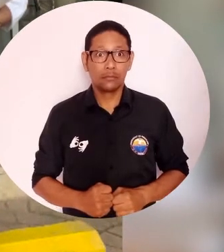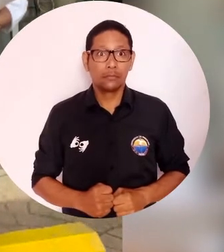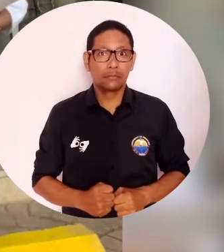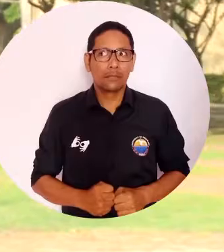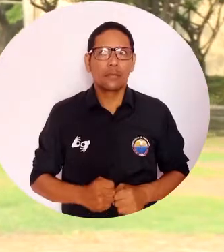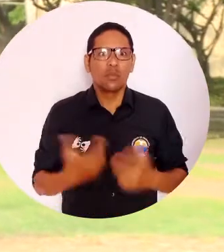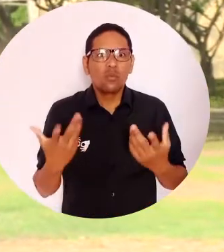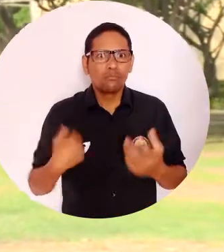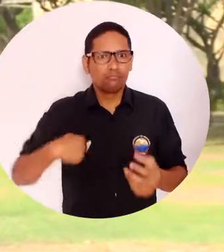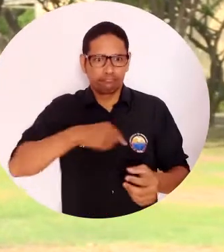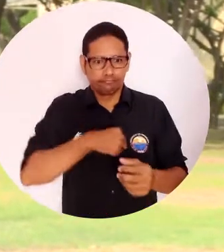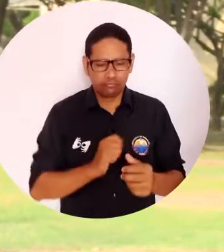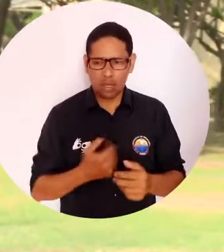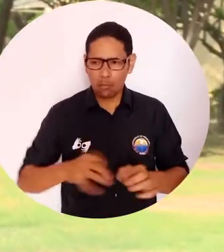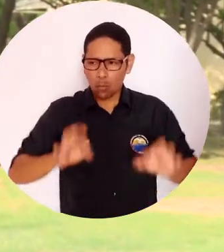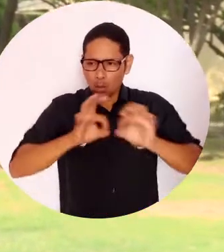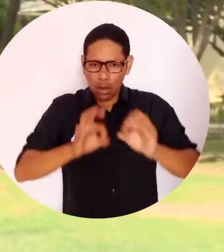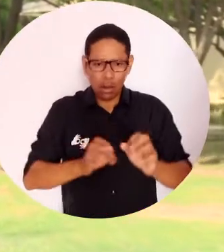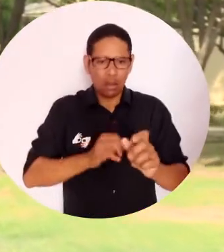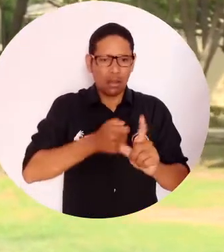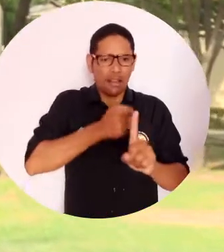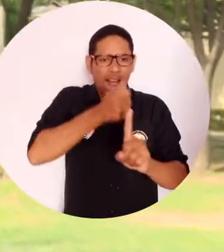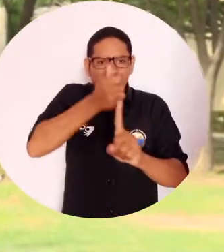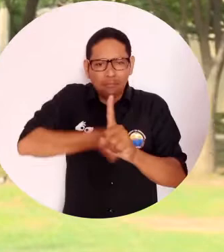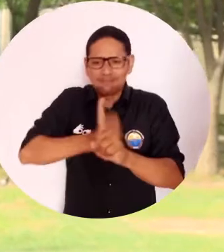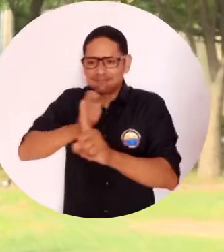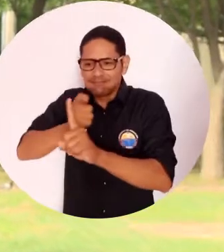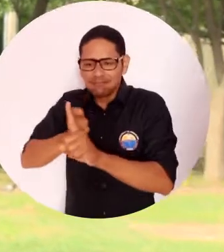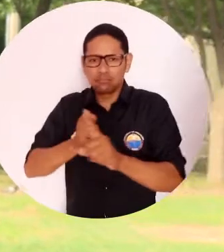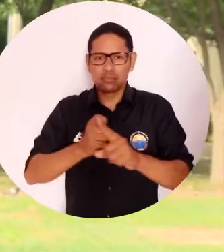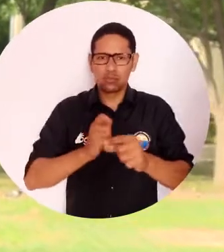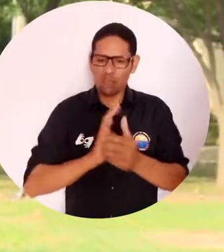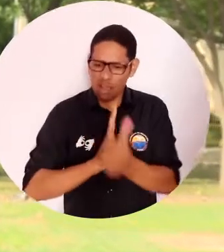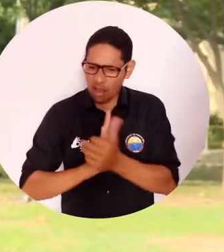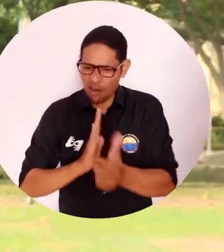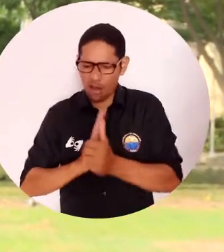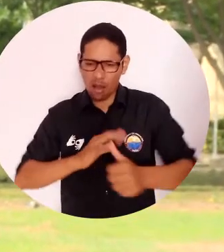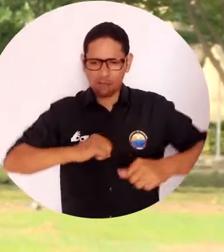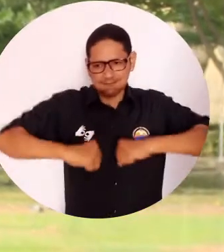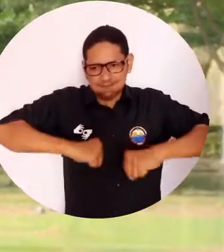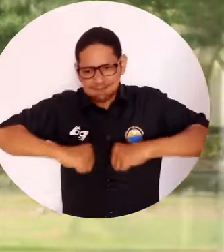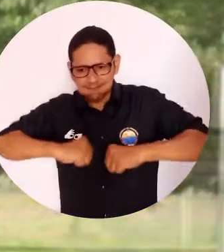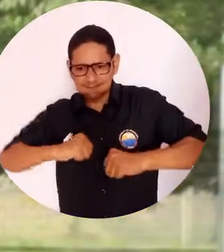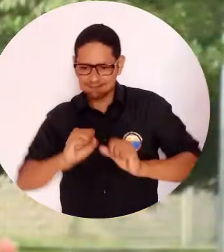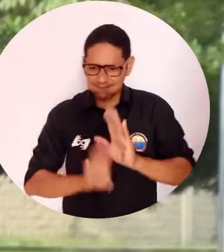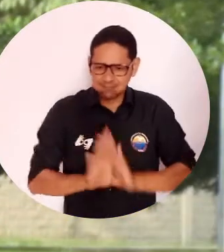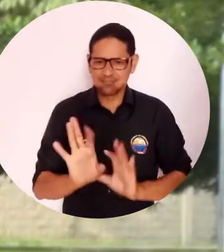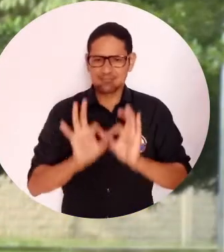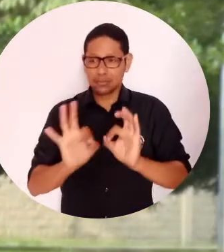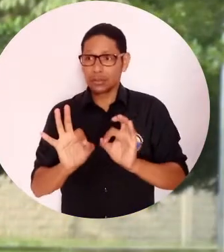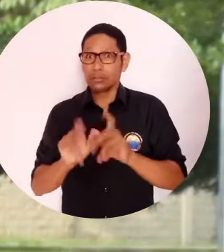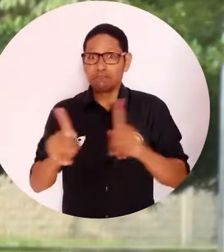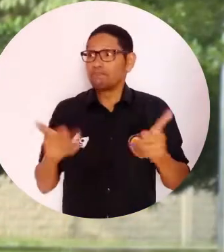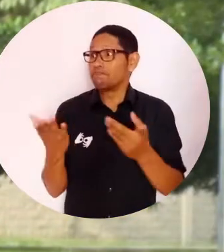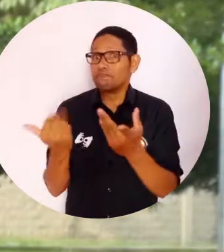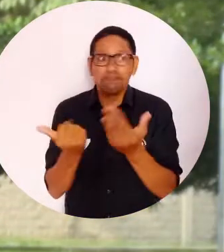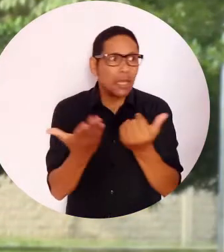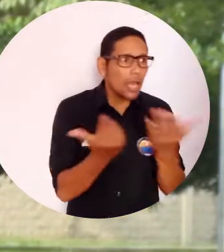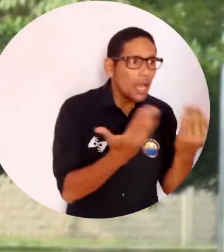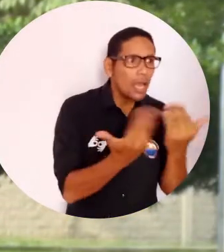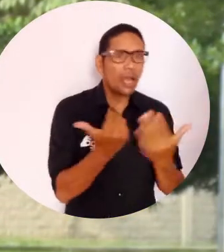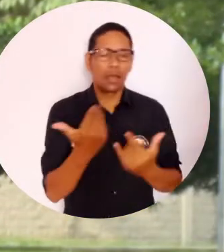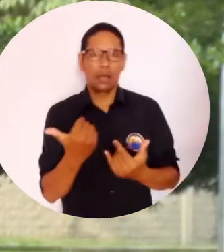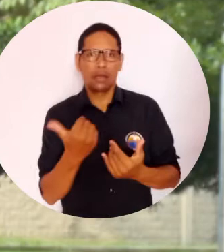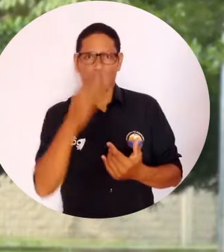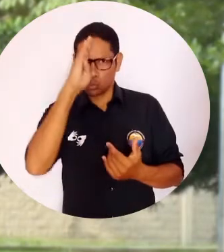poder potencializar liderazgos, poder potencializar personas que tengan habilidades diferentes. Esto es un lugar seguro para que ustedes puedan